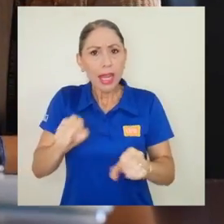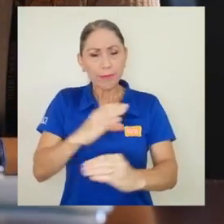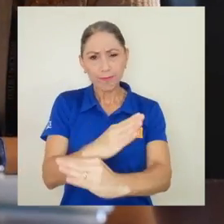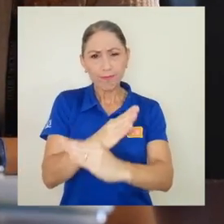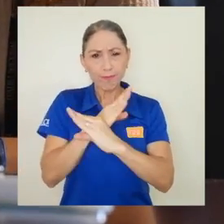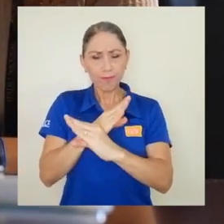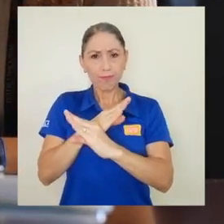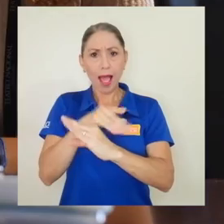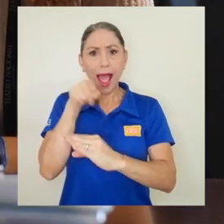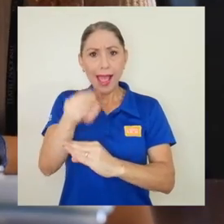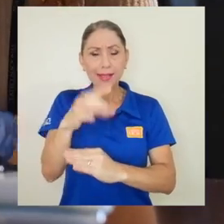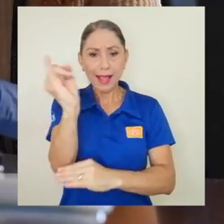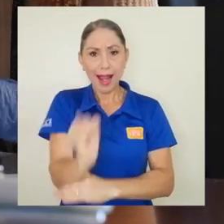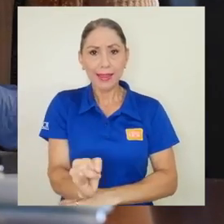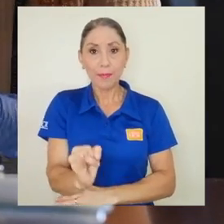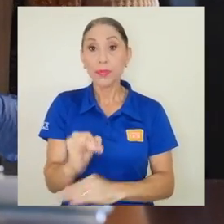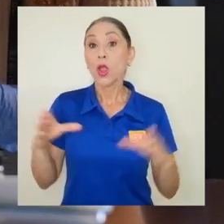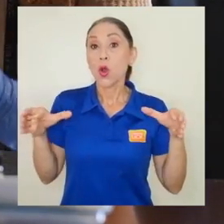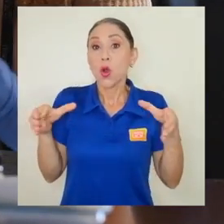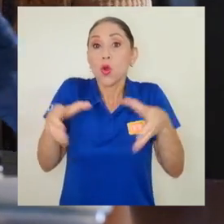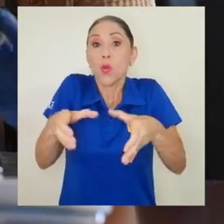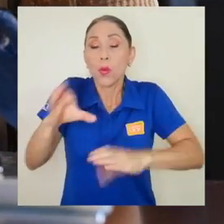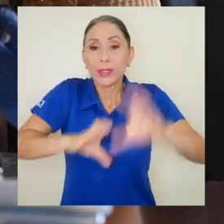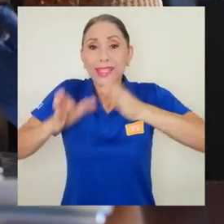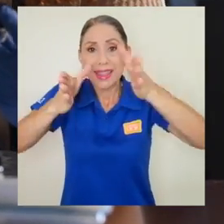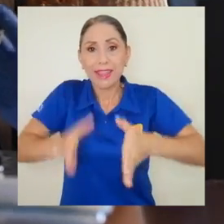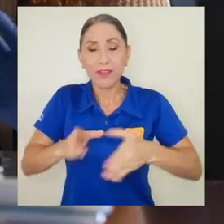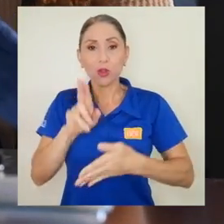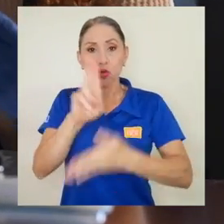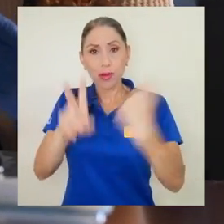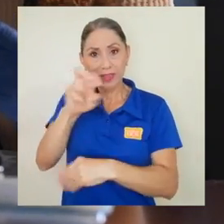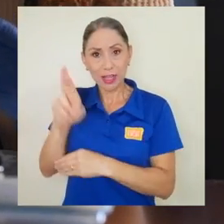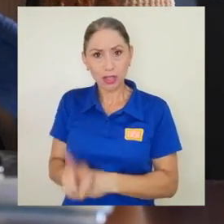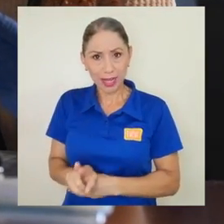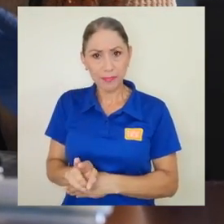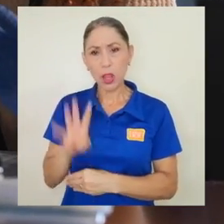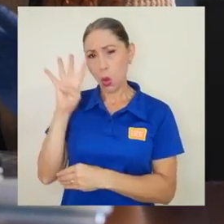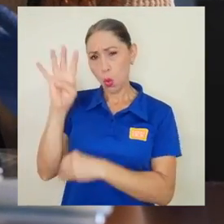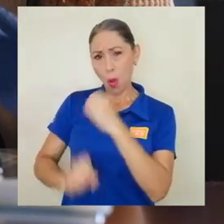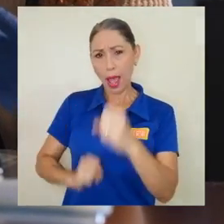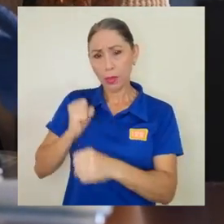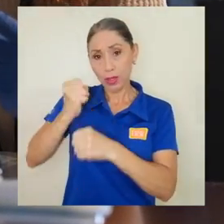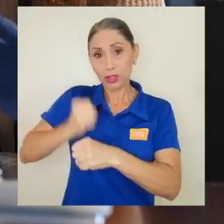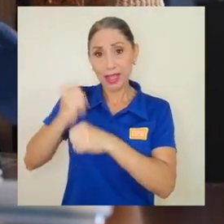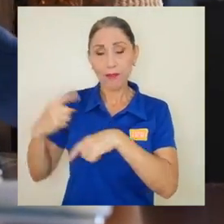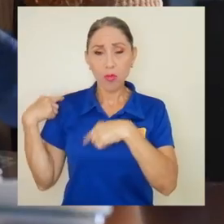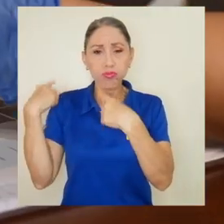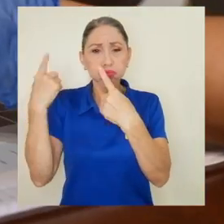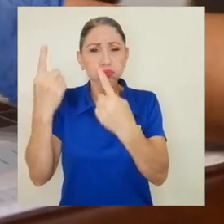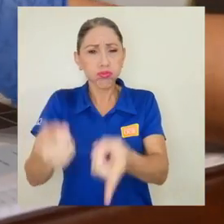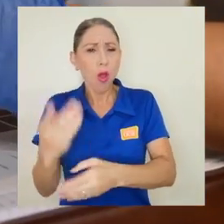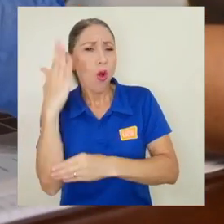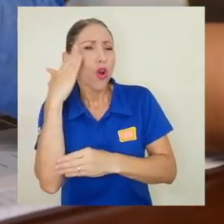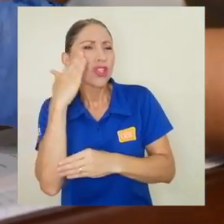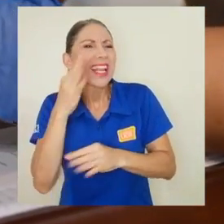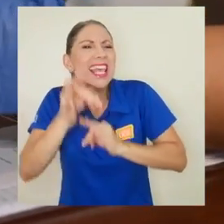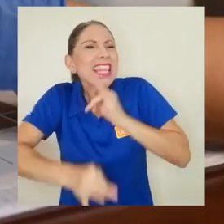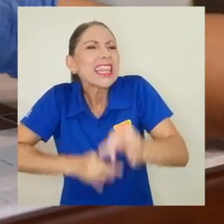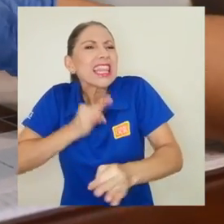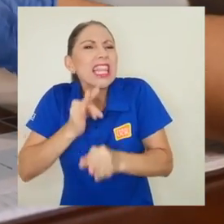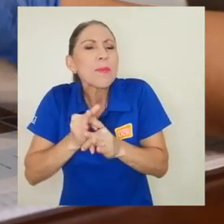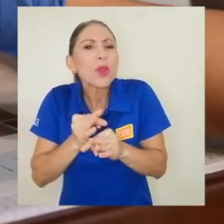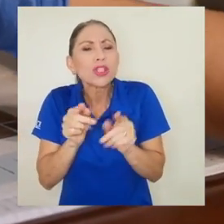pictórica. El grupo de científicos de la UCR se propuso conocer a lo largo de cuatro años de trabajo qué tipos de